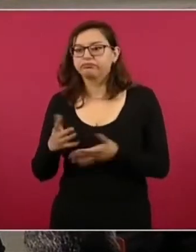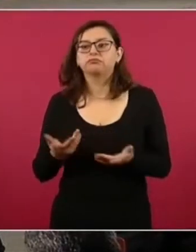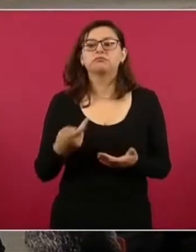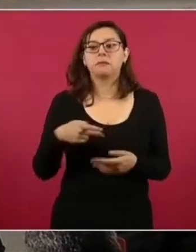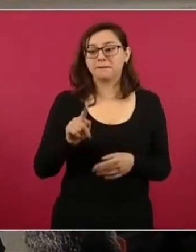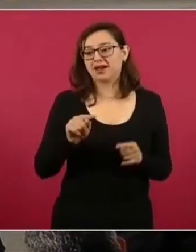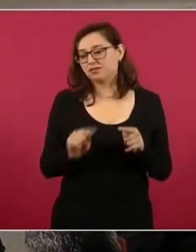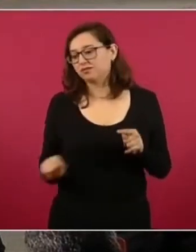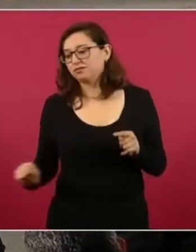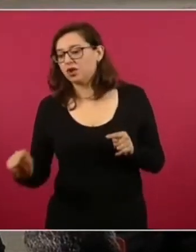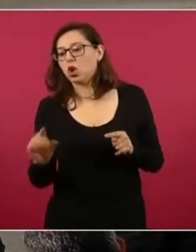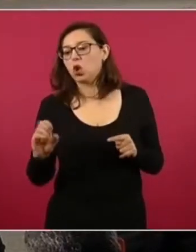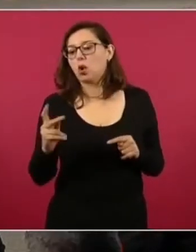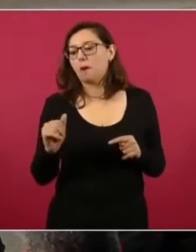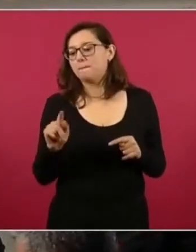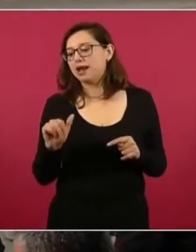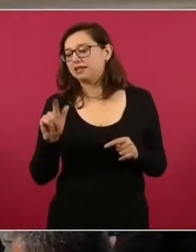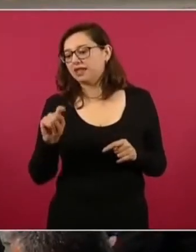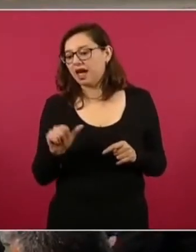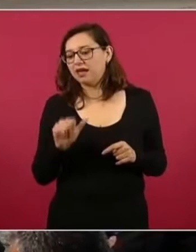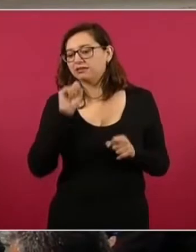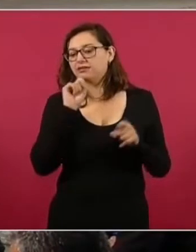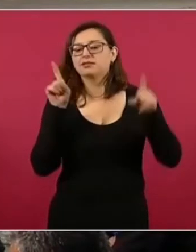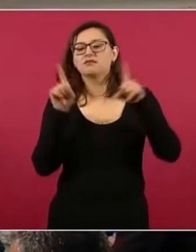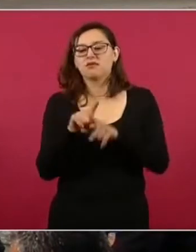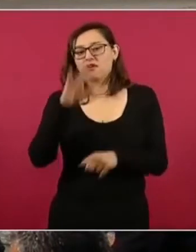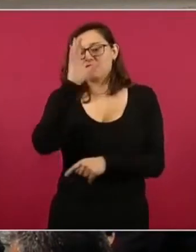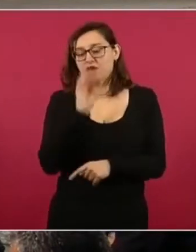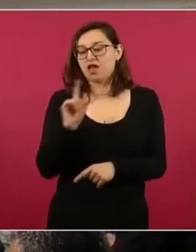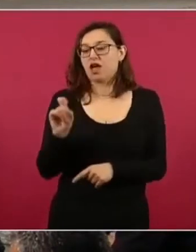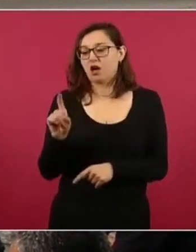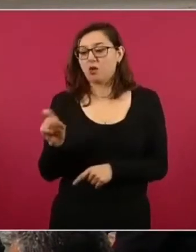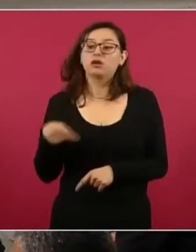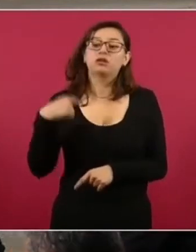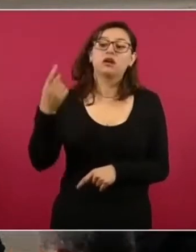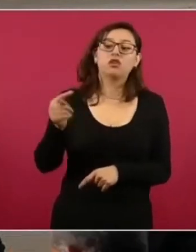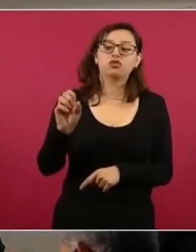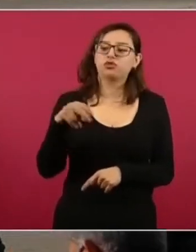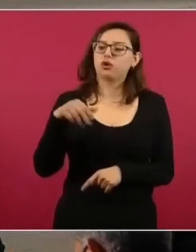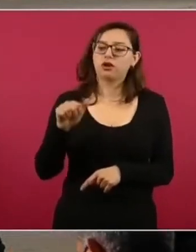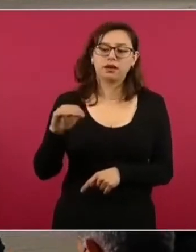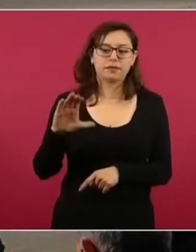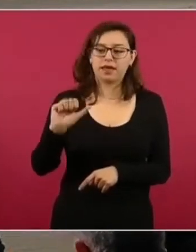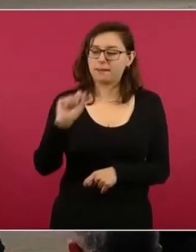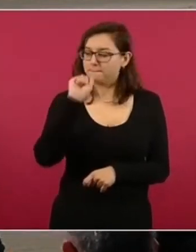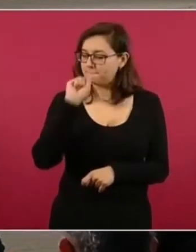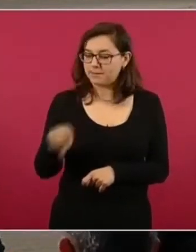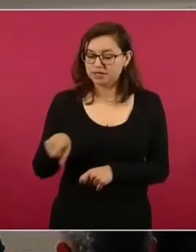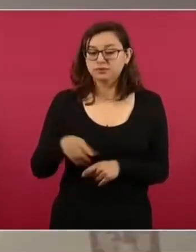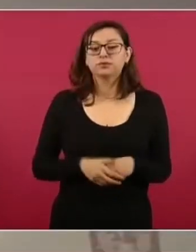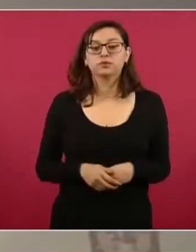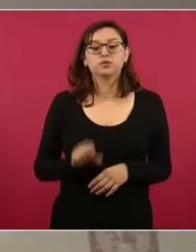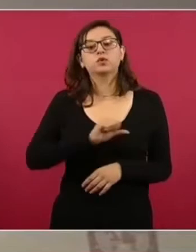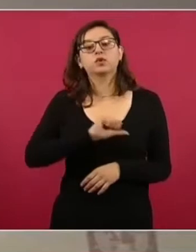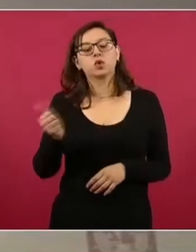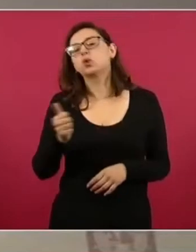afectaciones importantes también al servicio de agua, de manera similar en Tonameca. Por el otro lado, la otra gran afectación